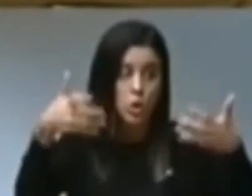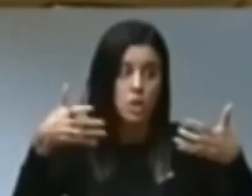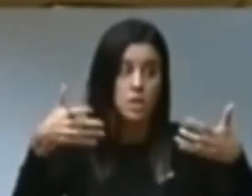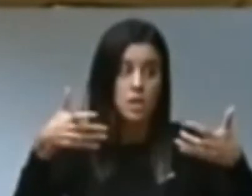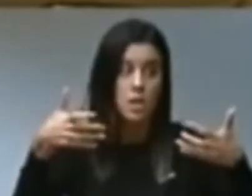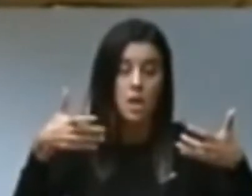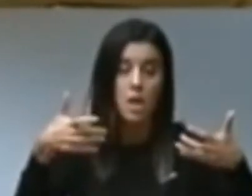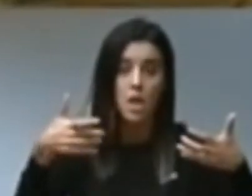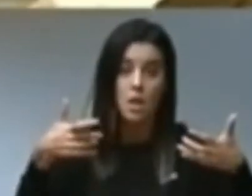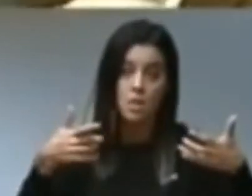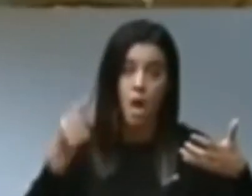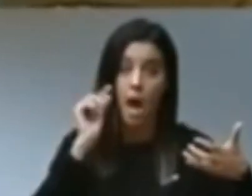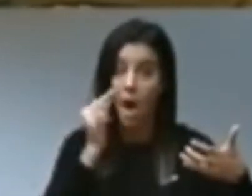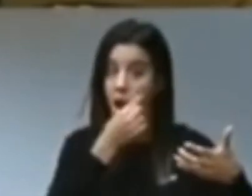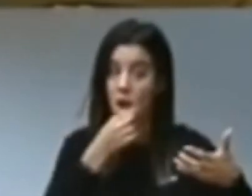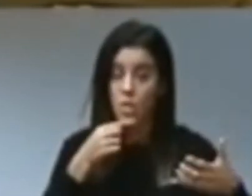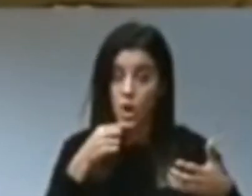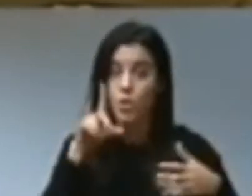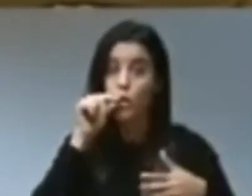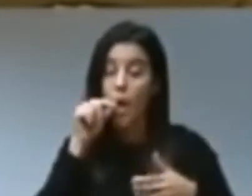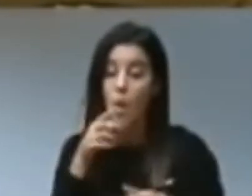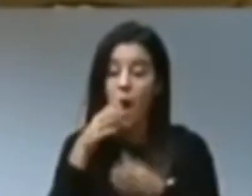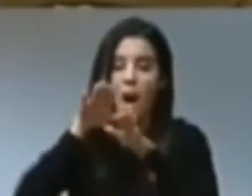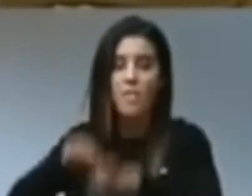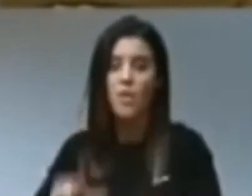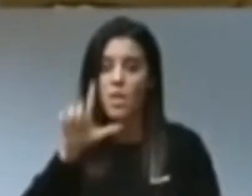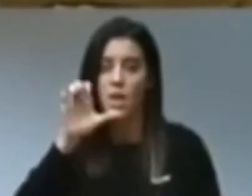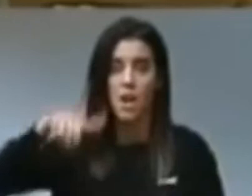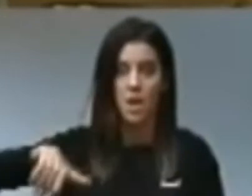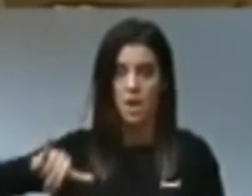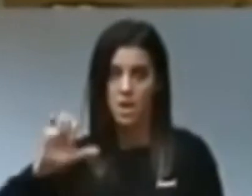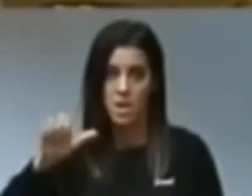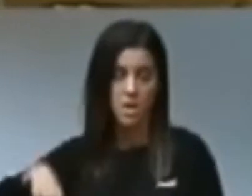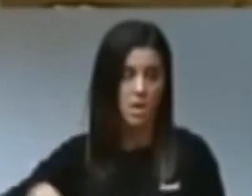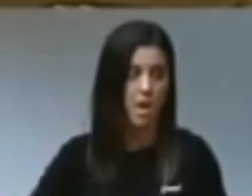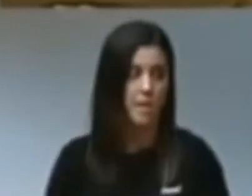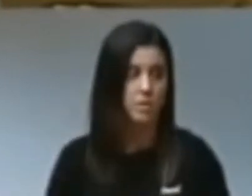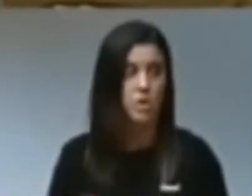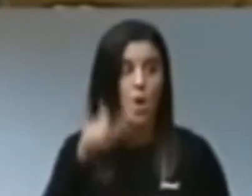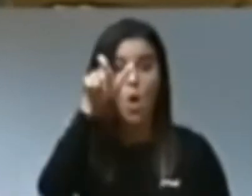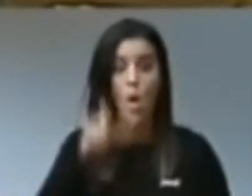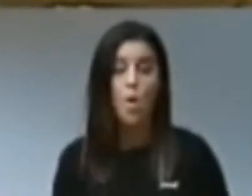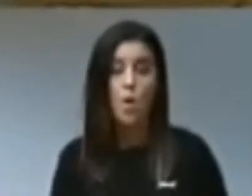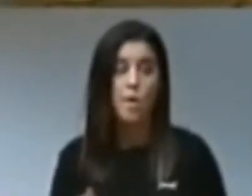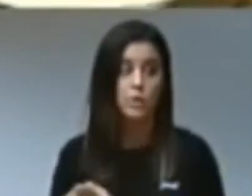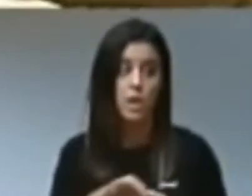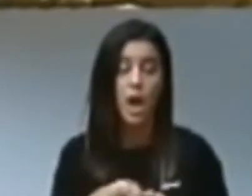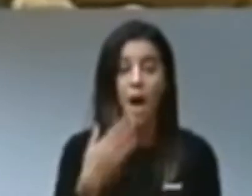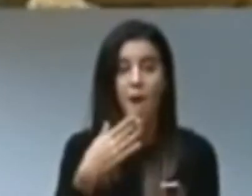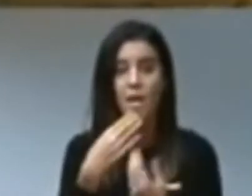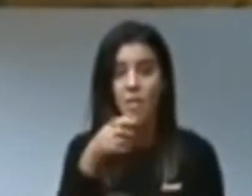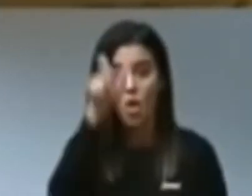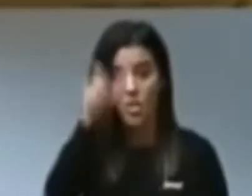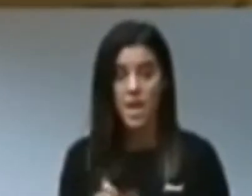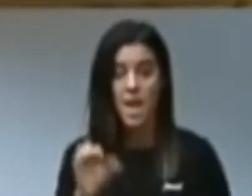Tweets del señor Garzón tuiteando a favor de Lenin. Un concejal de Izquierda Unida hablando de Stalin.